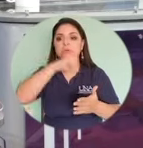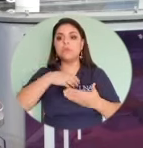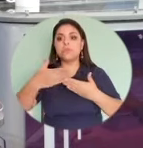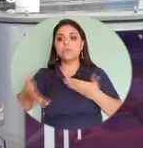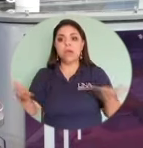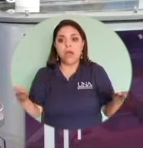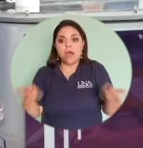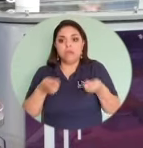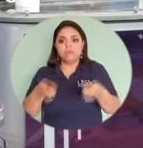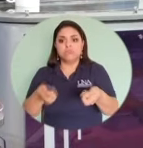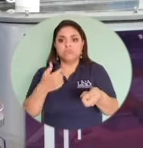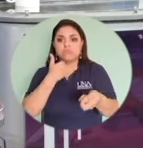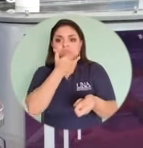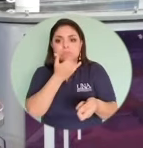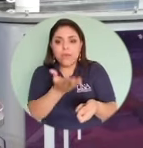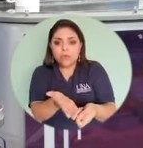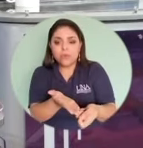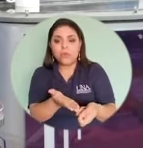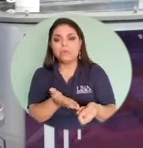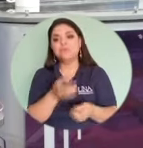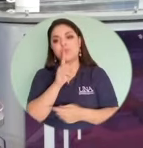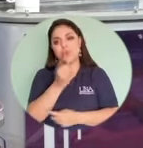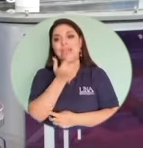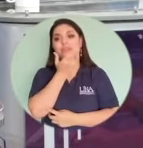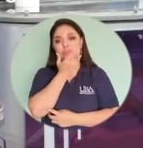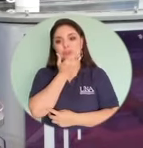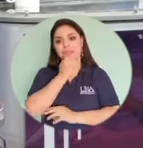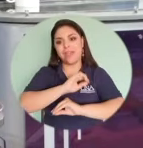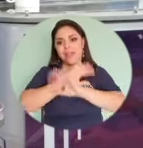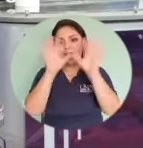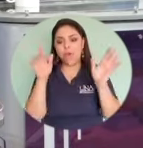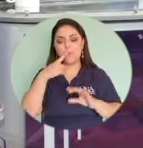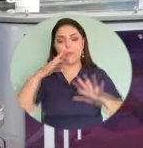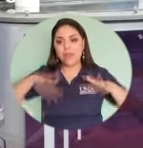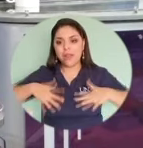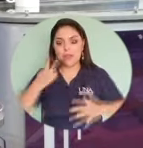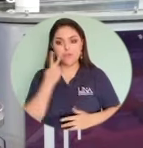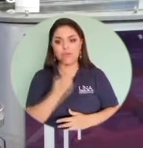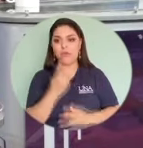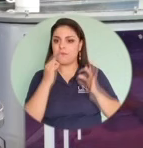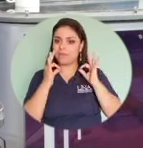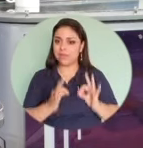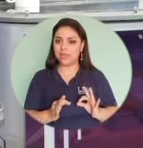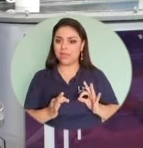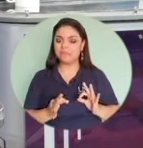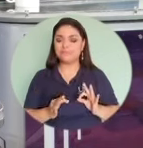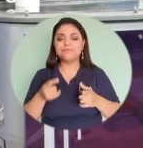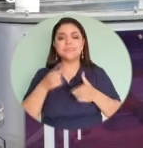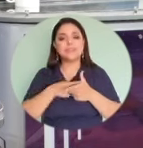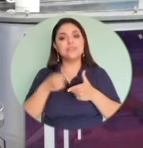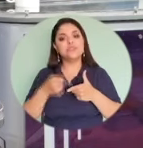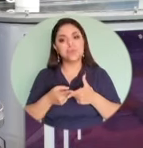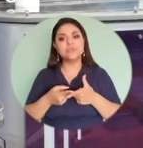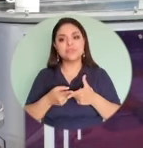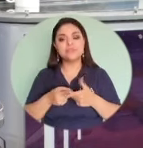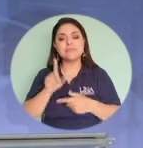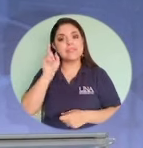hacer el reclamo, porque es un error evidente. Bueno, parte de lo que